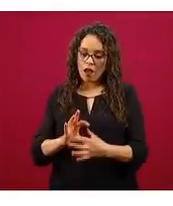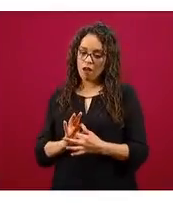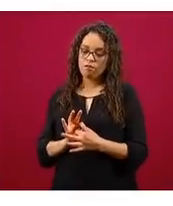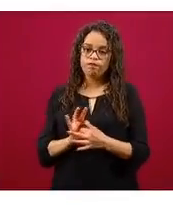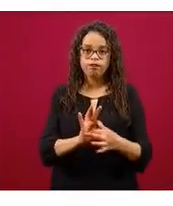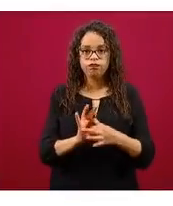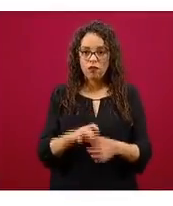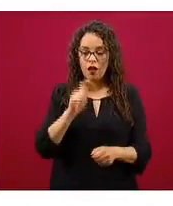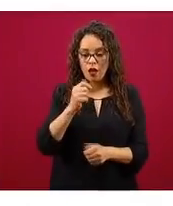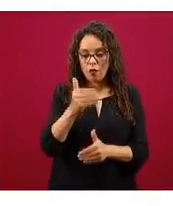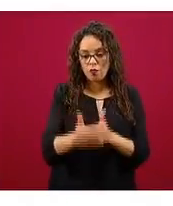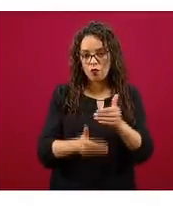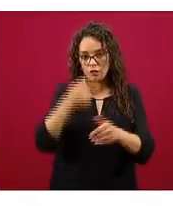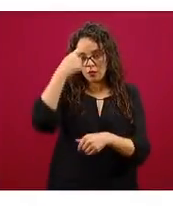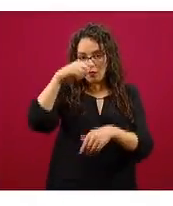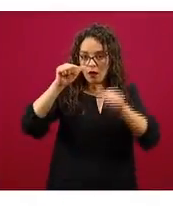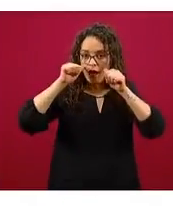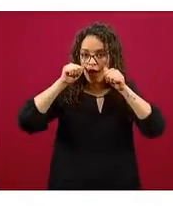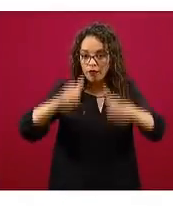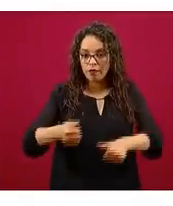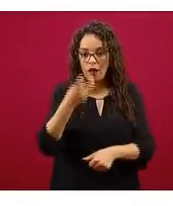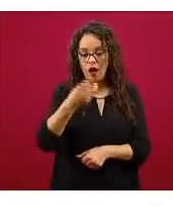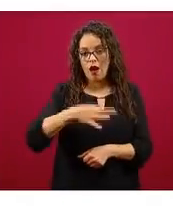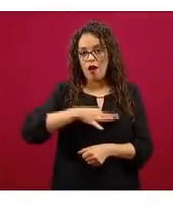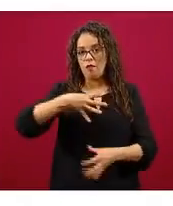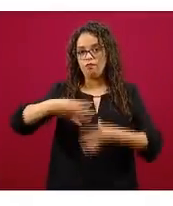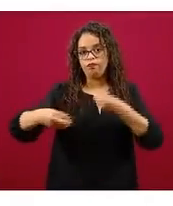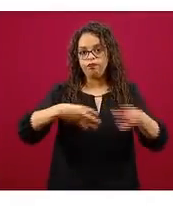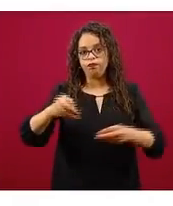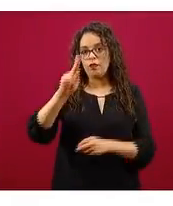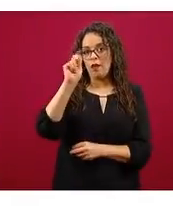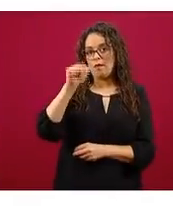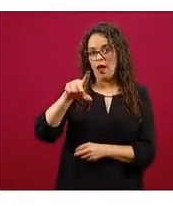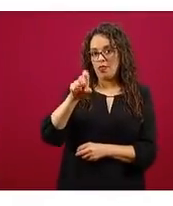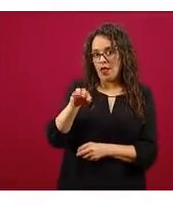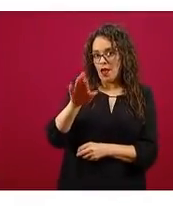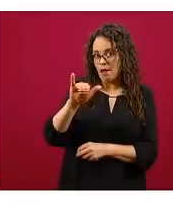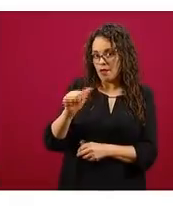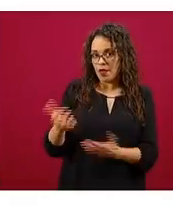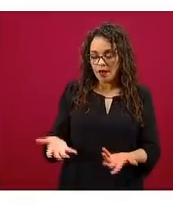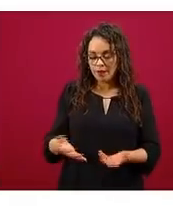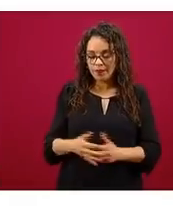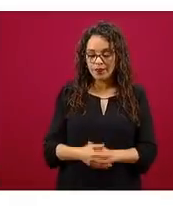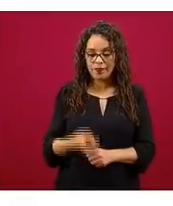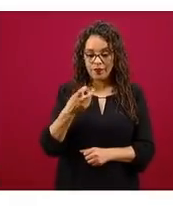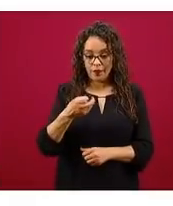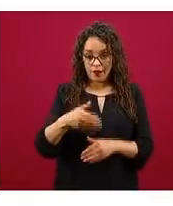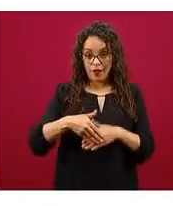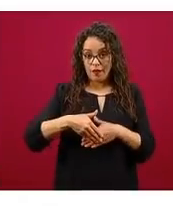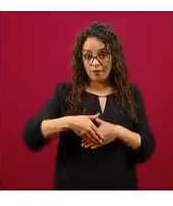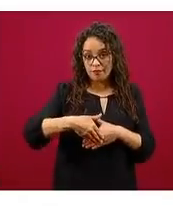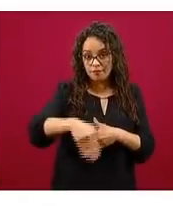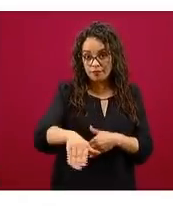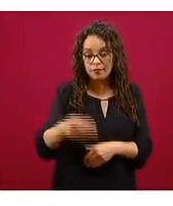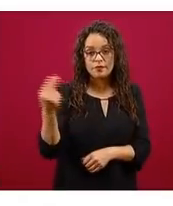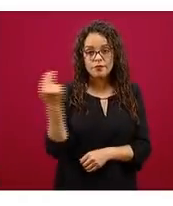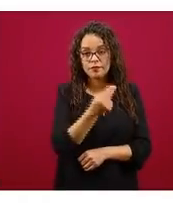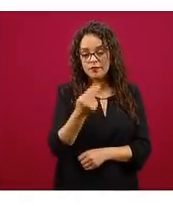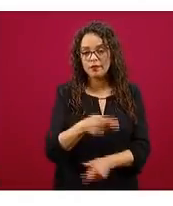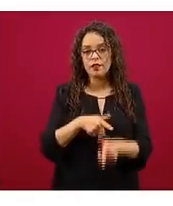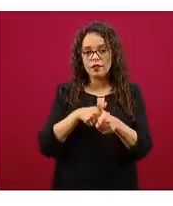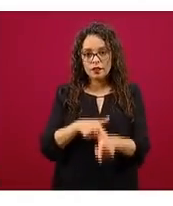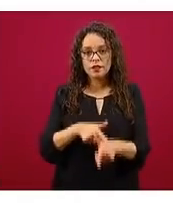atención de esta pandemia. Y de aquí en adelante garantizaremos la actualización permanente y continua de toda la